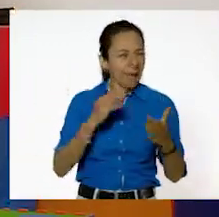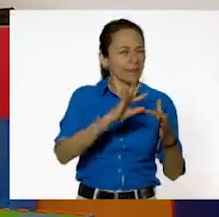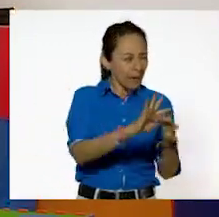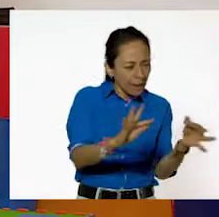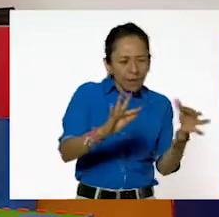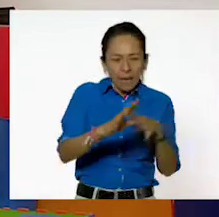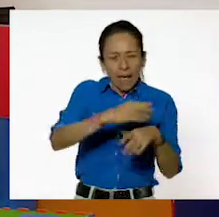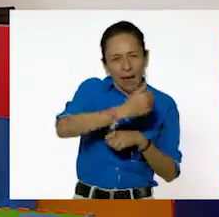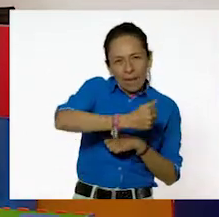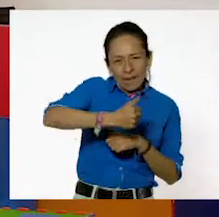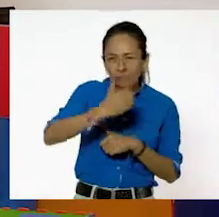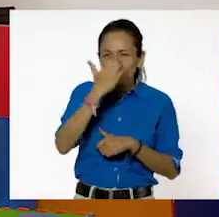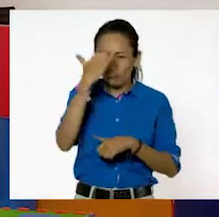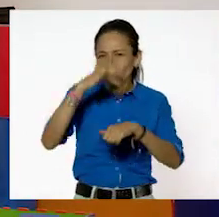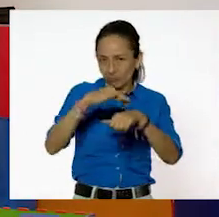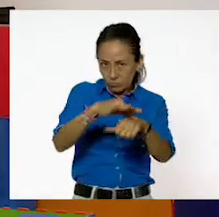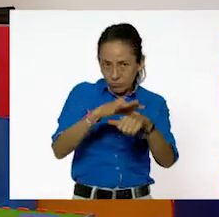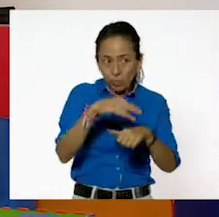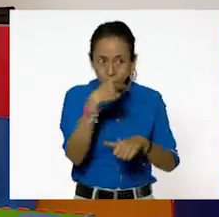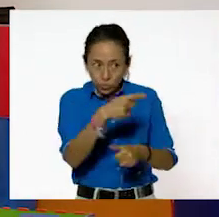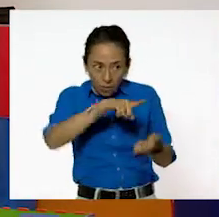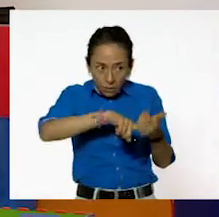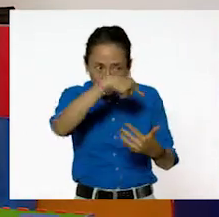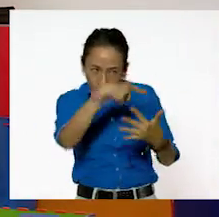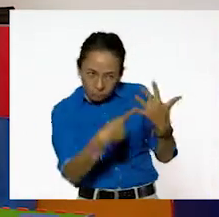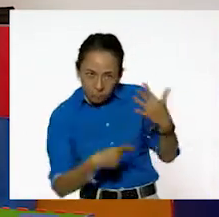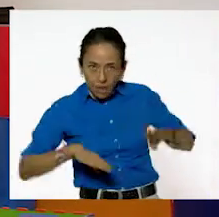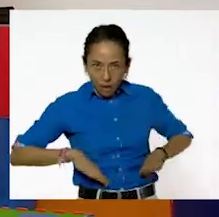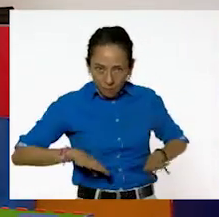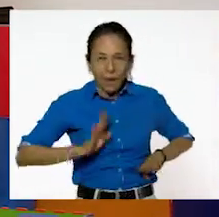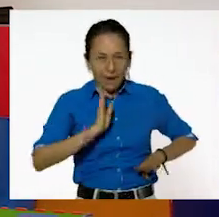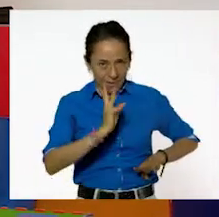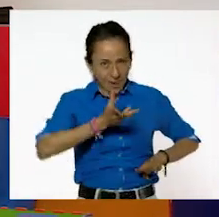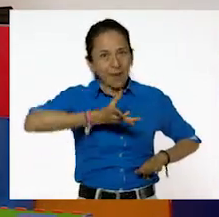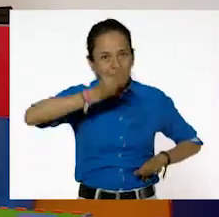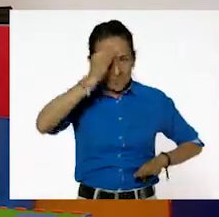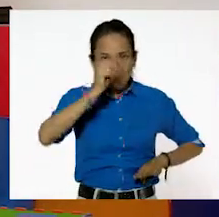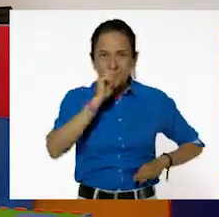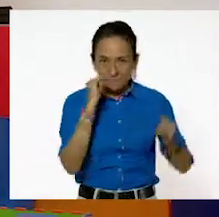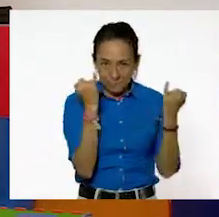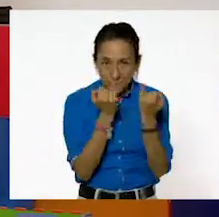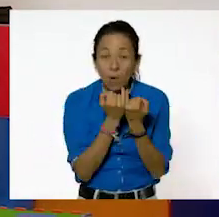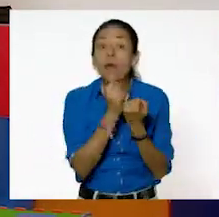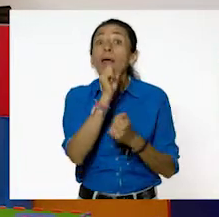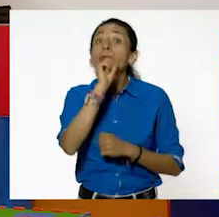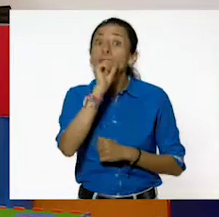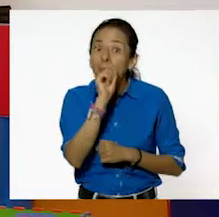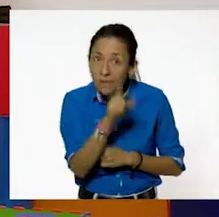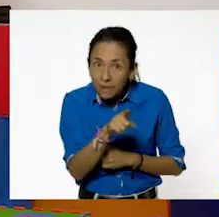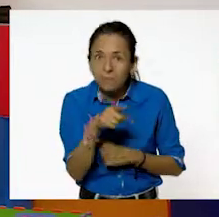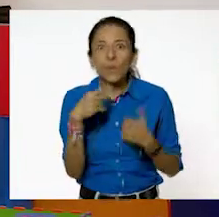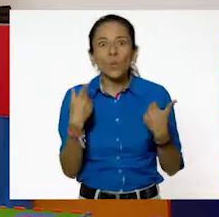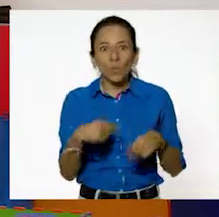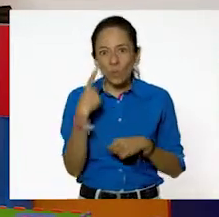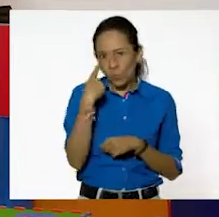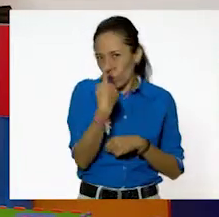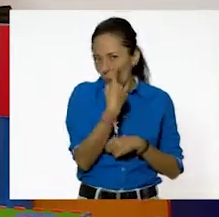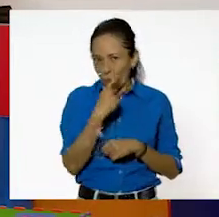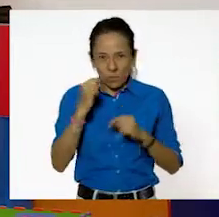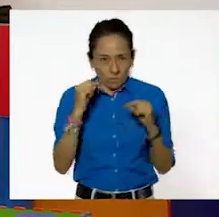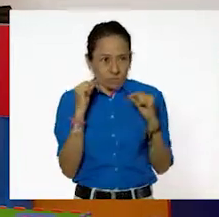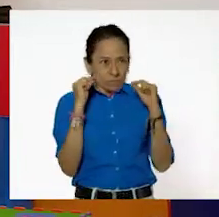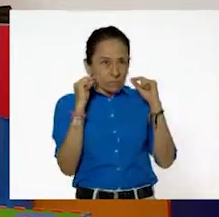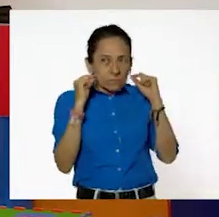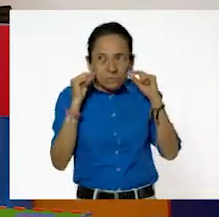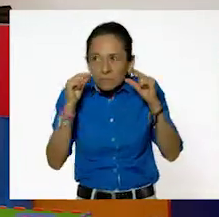aprendimos acerca de sus características. Y incluso abrimos muy bien nuestros ojos para ver todo